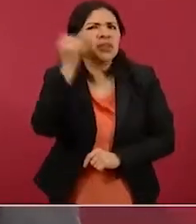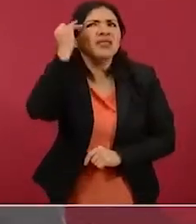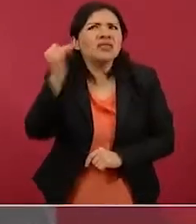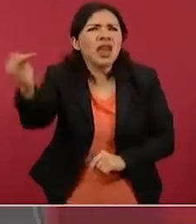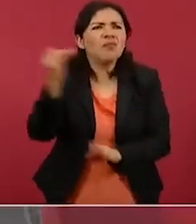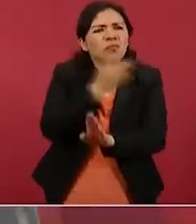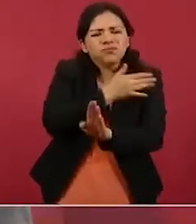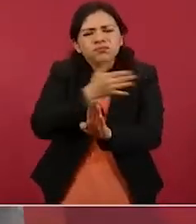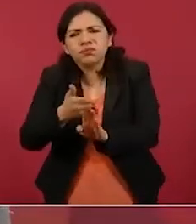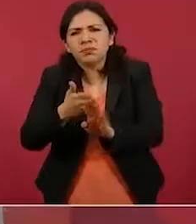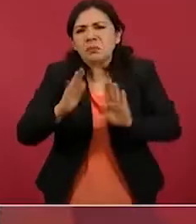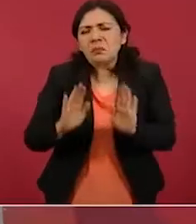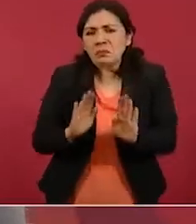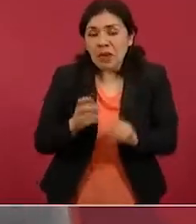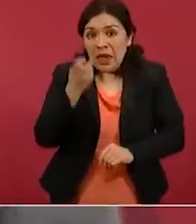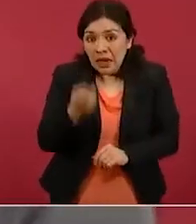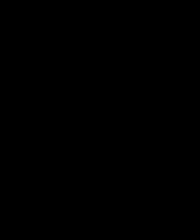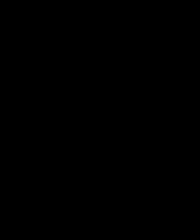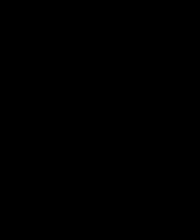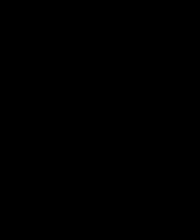esto no prescribe.